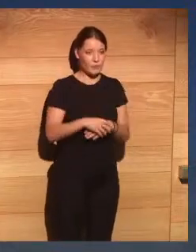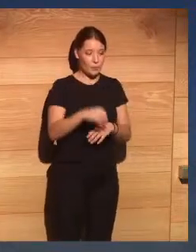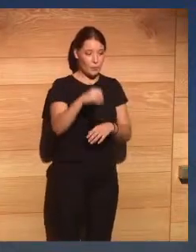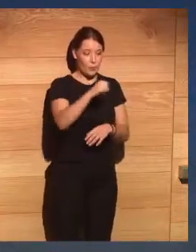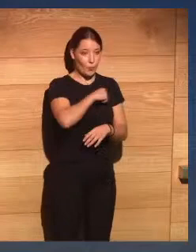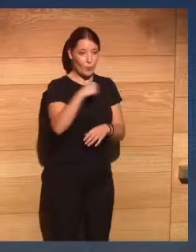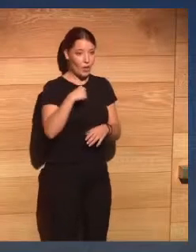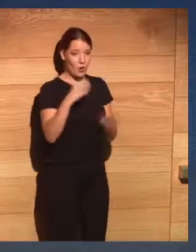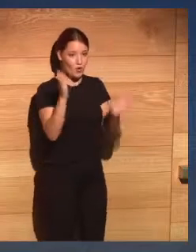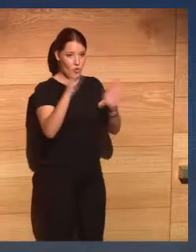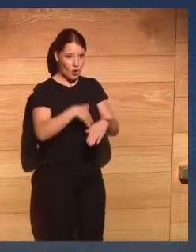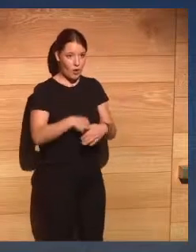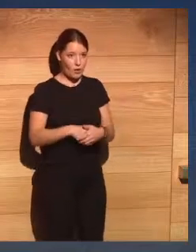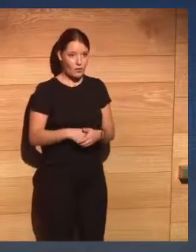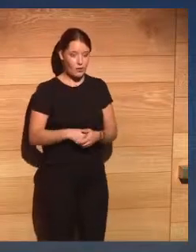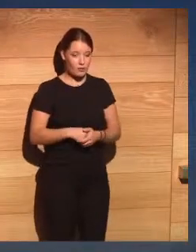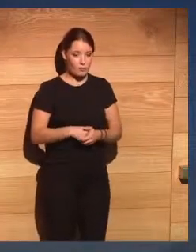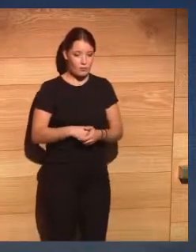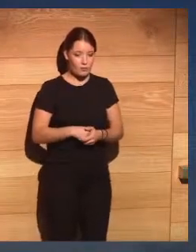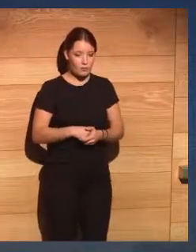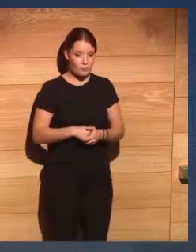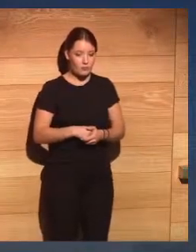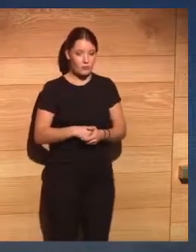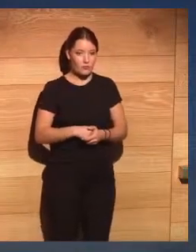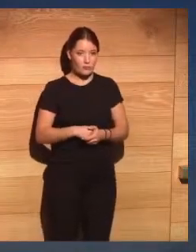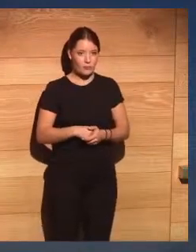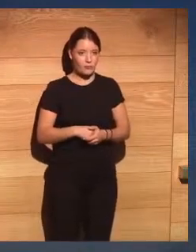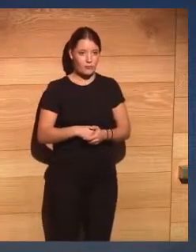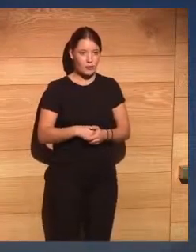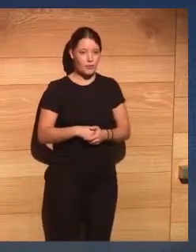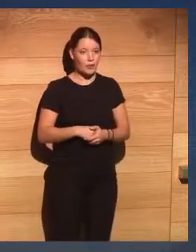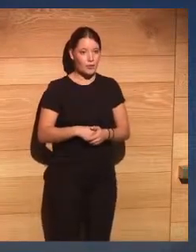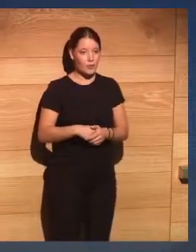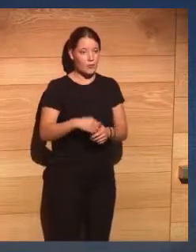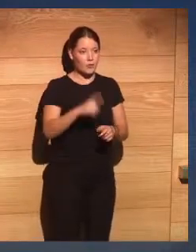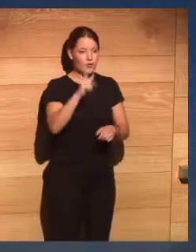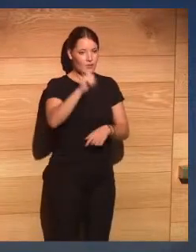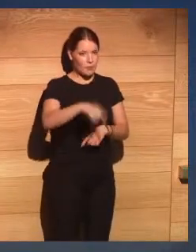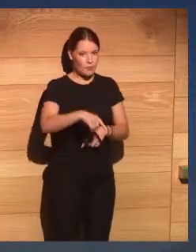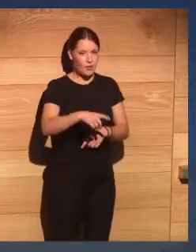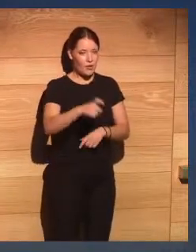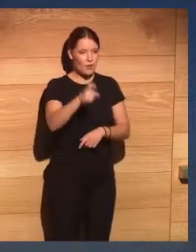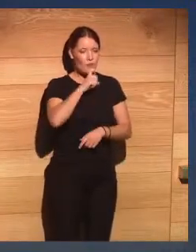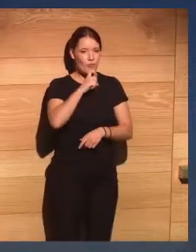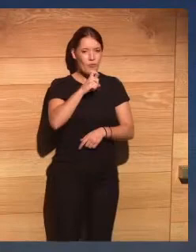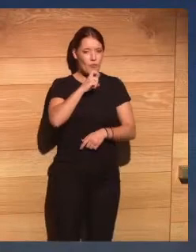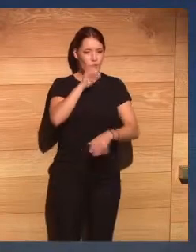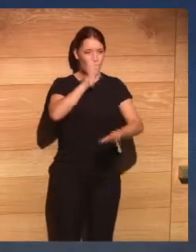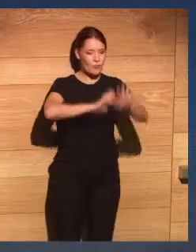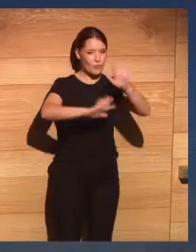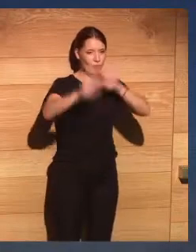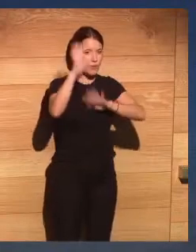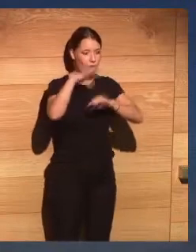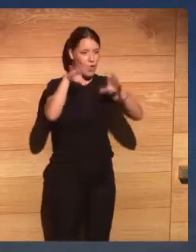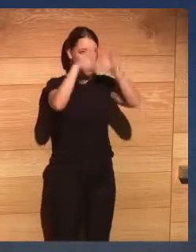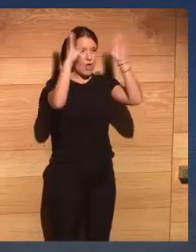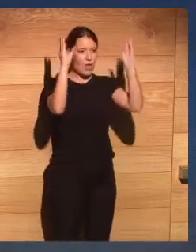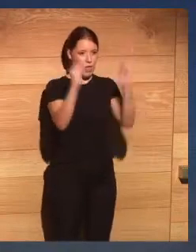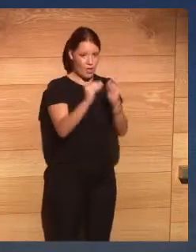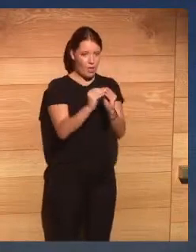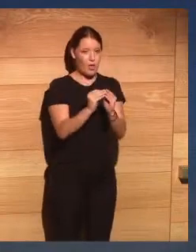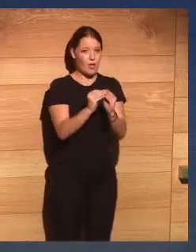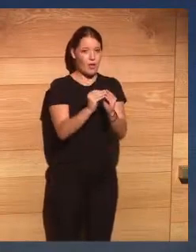que tienen la capa son enormemente complejas que se han simplificado al máximo la